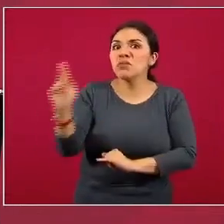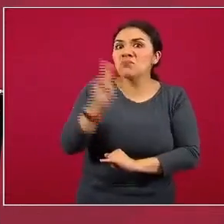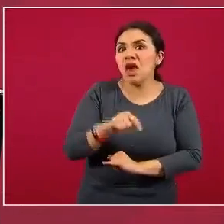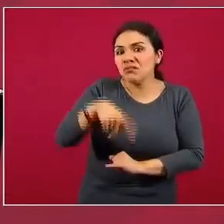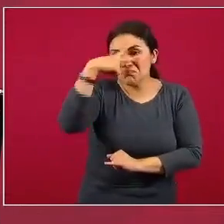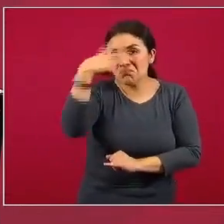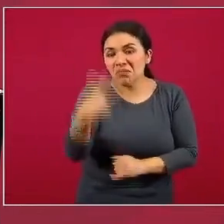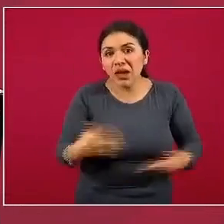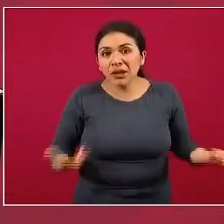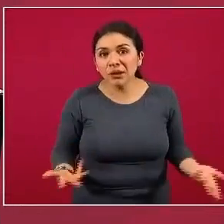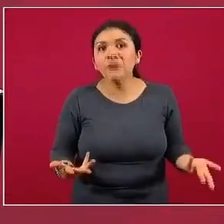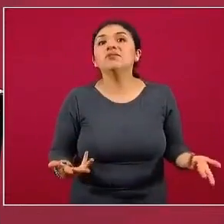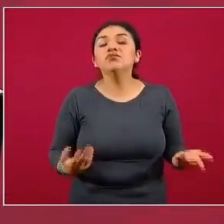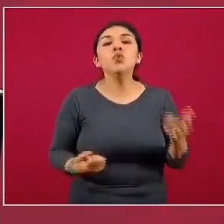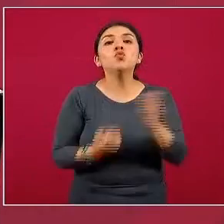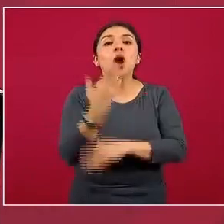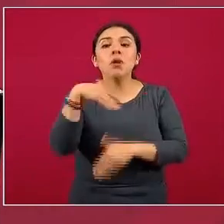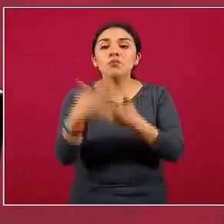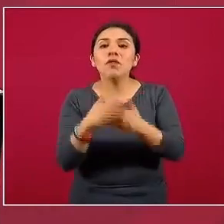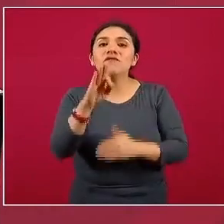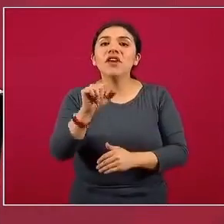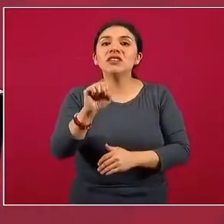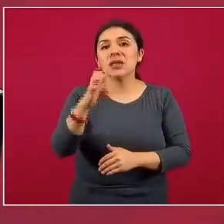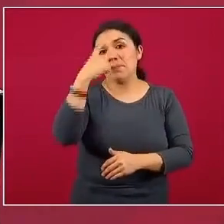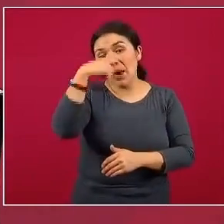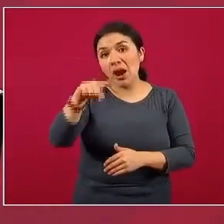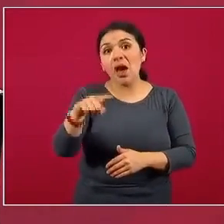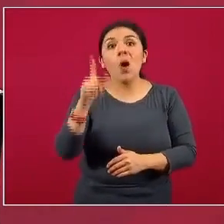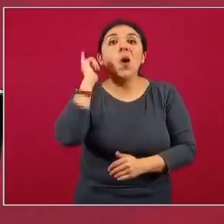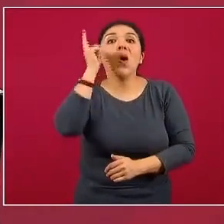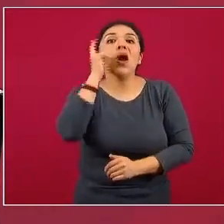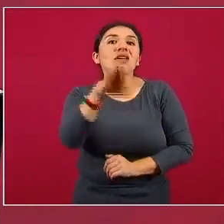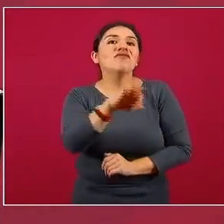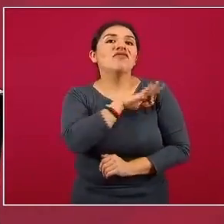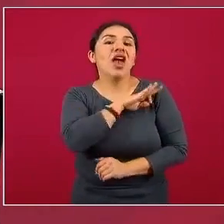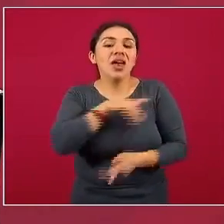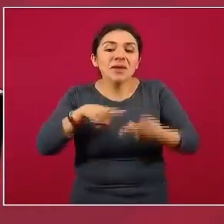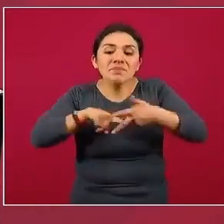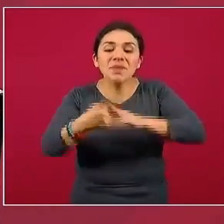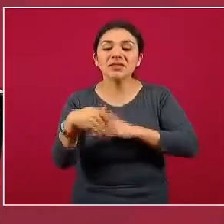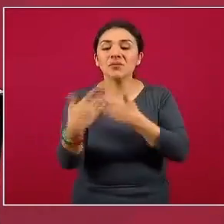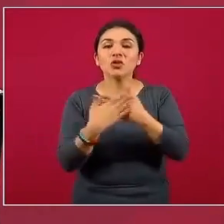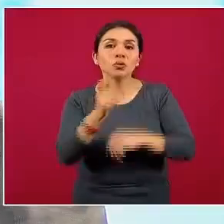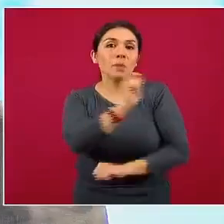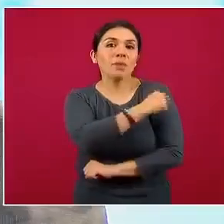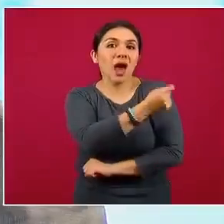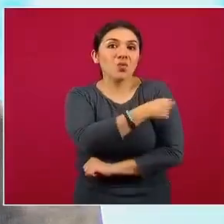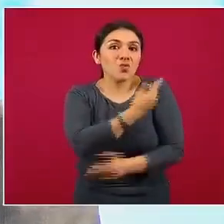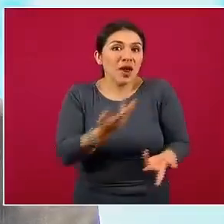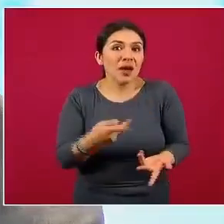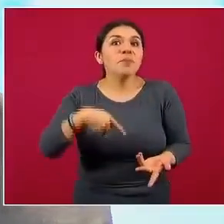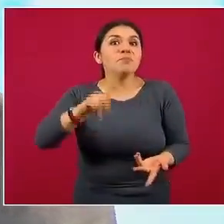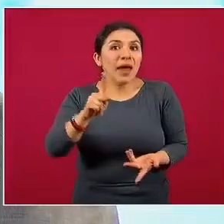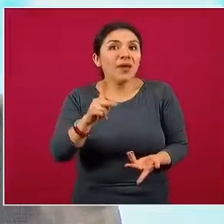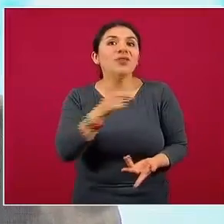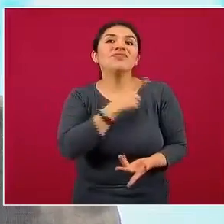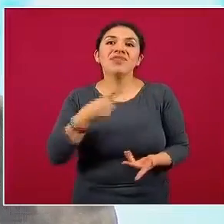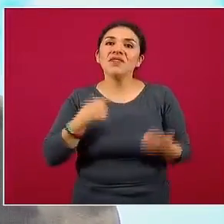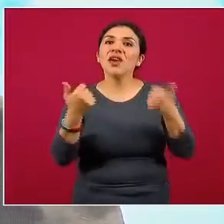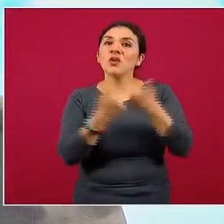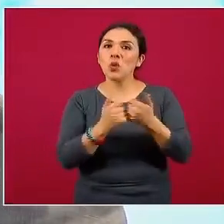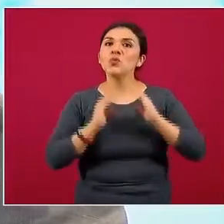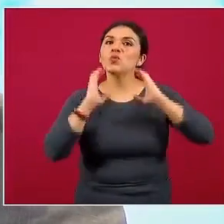México también, y la nueva fase de esperanza que se abre con las vacunas, pero también de mesurada